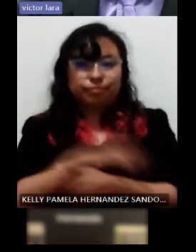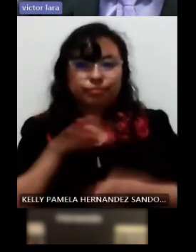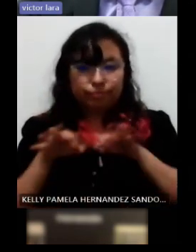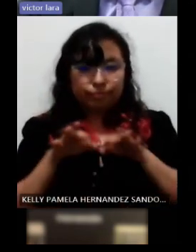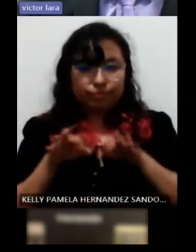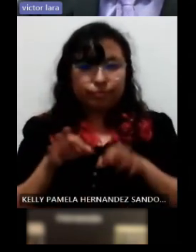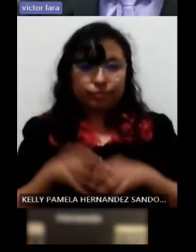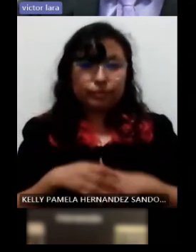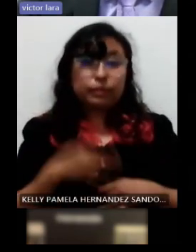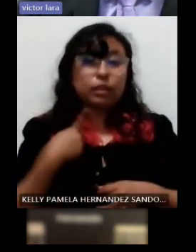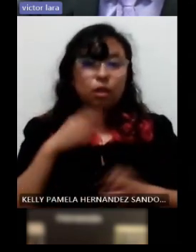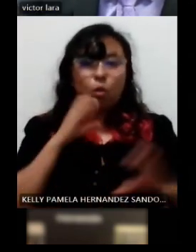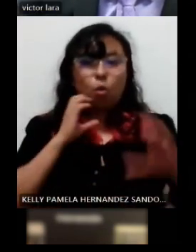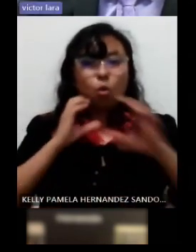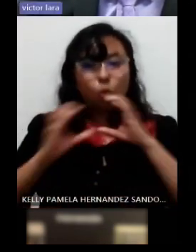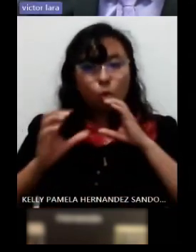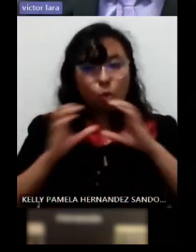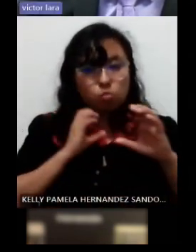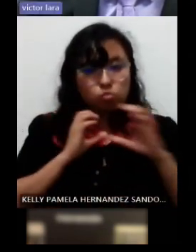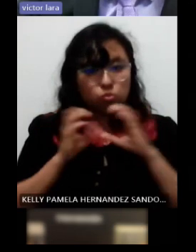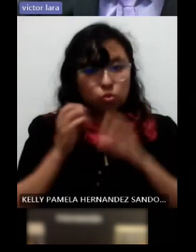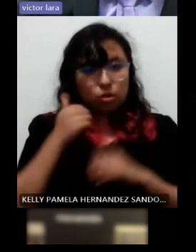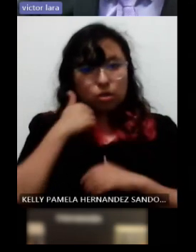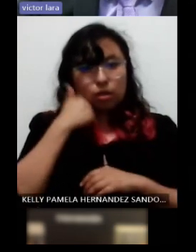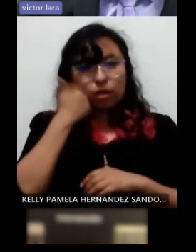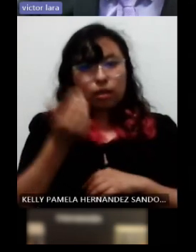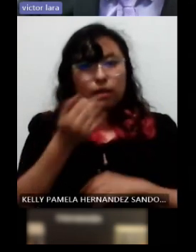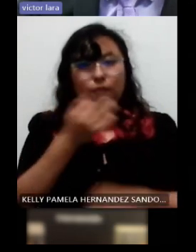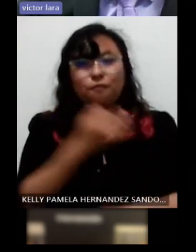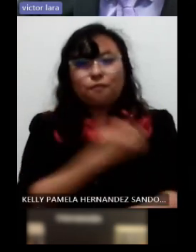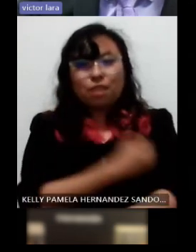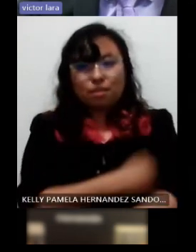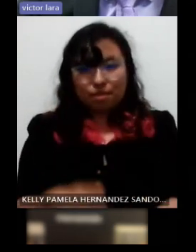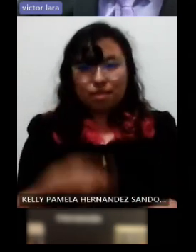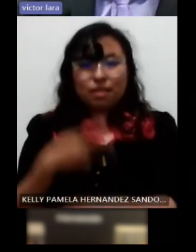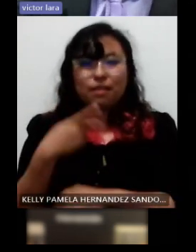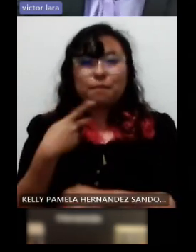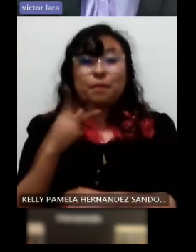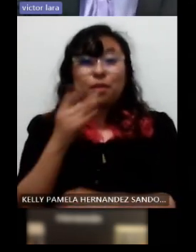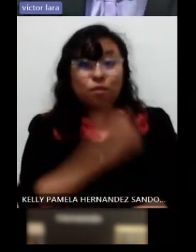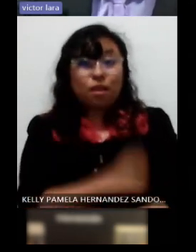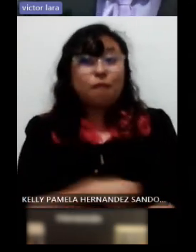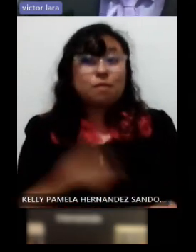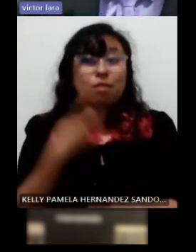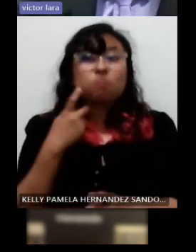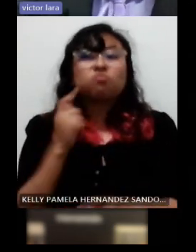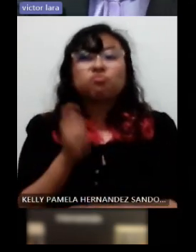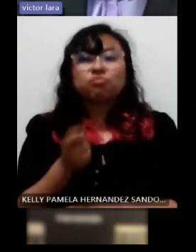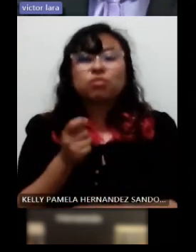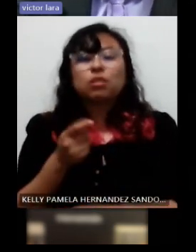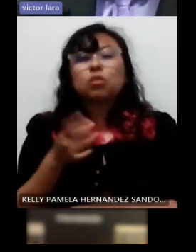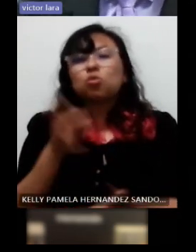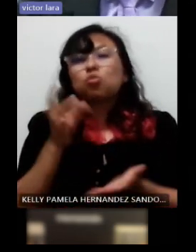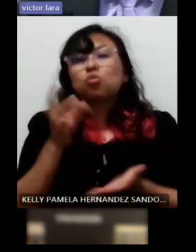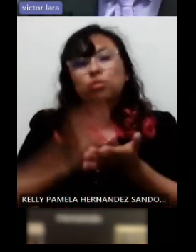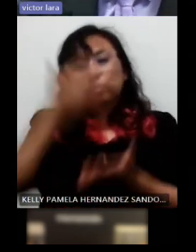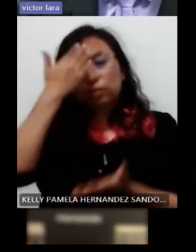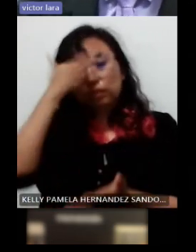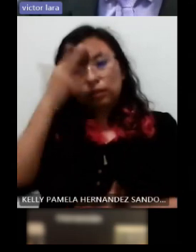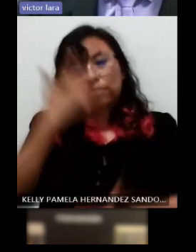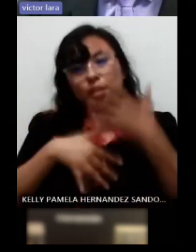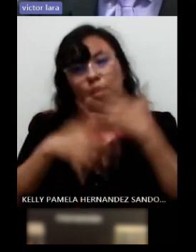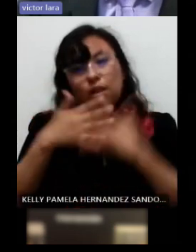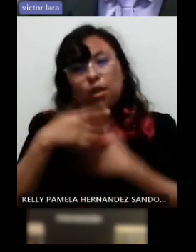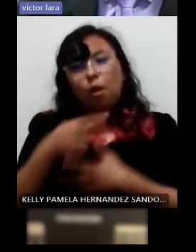intenta comunicarse con el familiar pero el familiar únicamente sabe lengua de señas mexicanas y un poco de